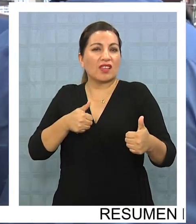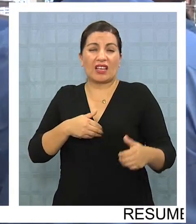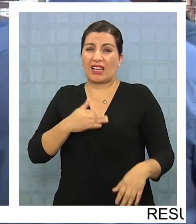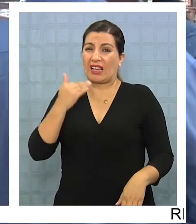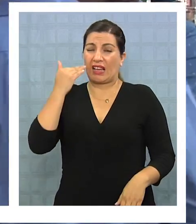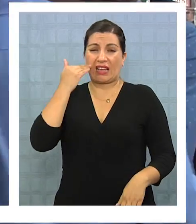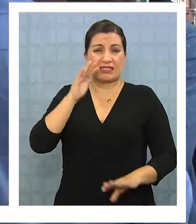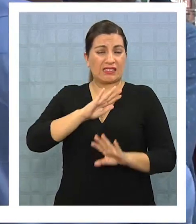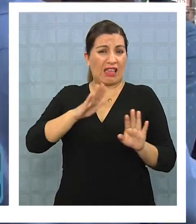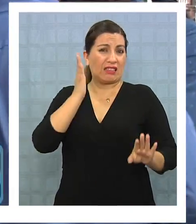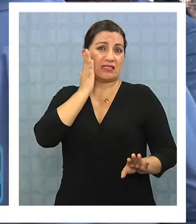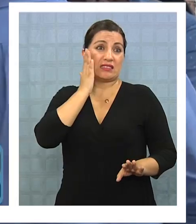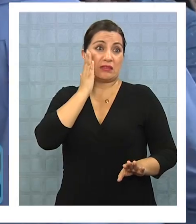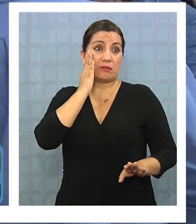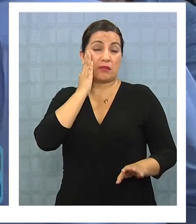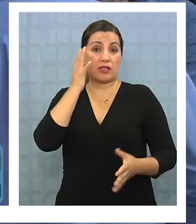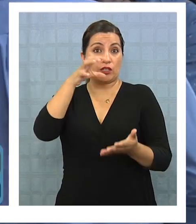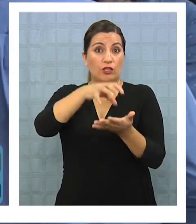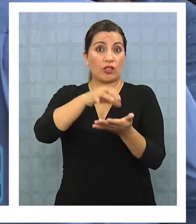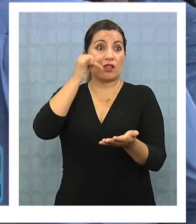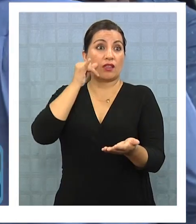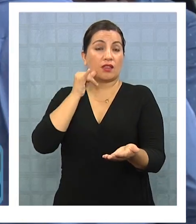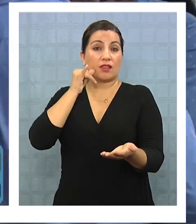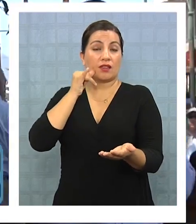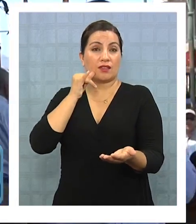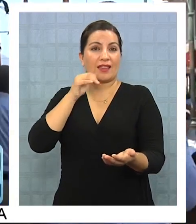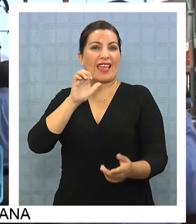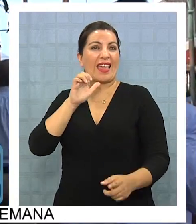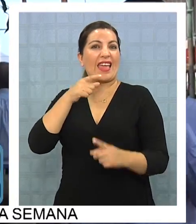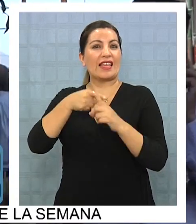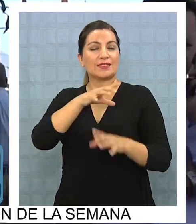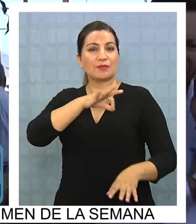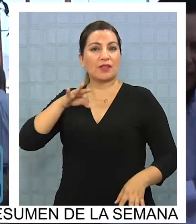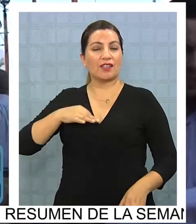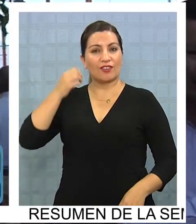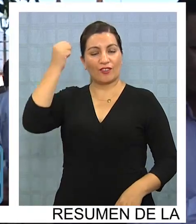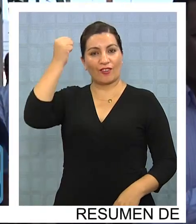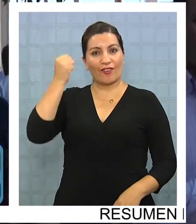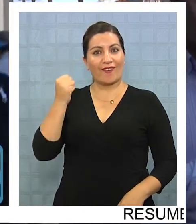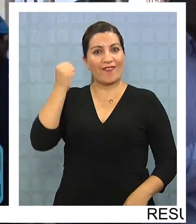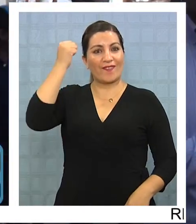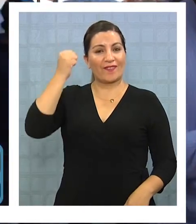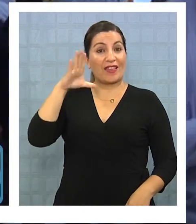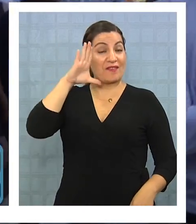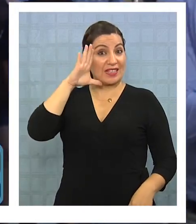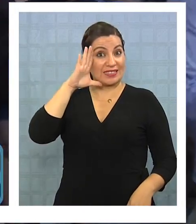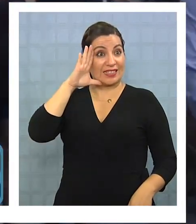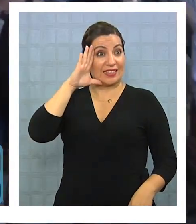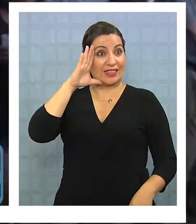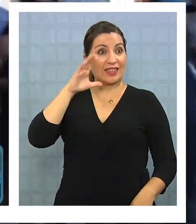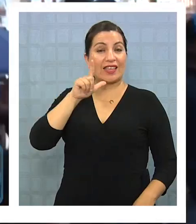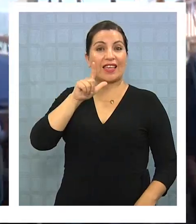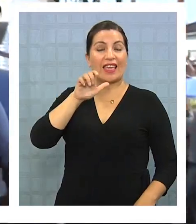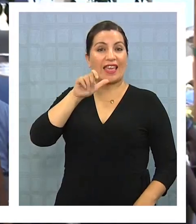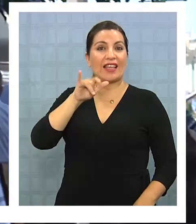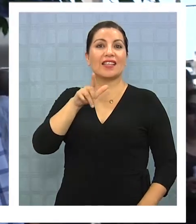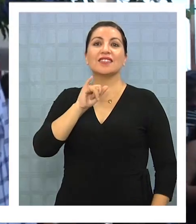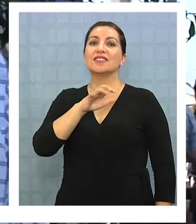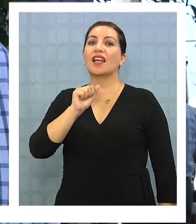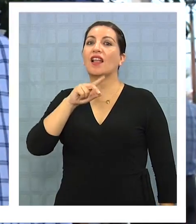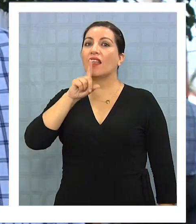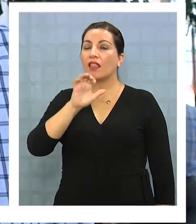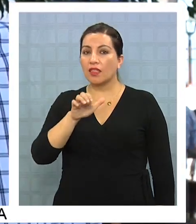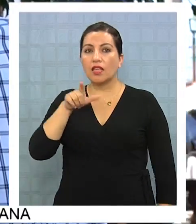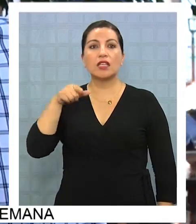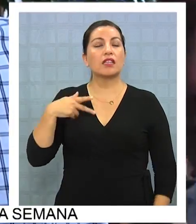medios, llegó hasta nuestra ciudad el exministro vocero de gobierno de la presidenta Bachelet, Álvaro Elizalde. El viaje que lo trajo hasta